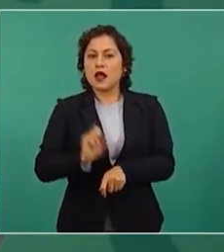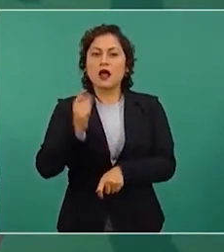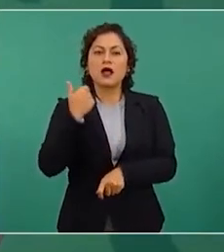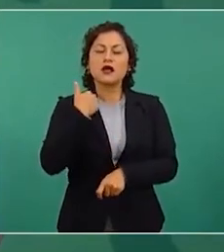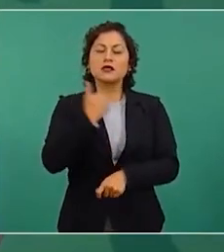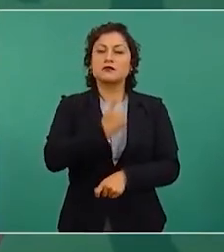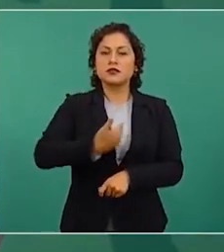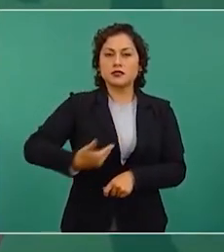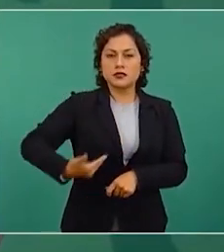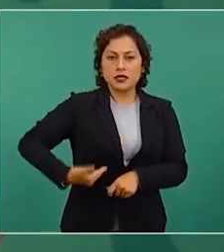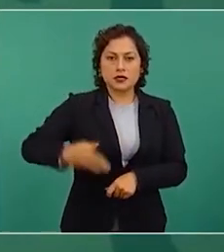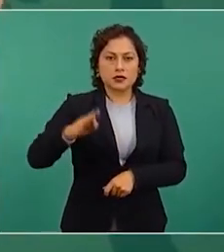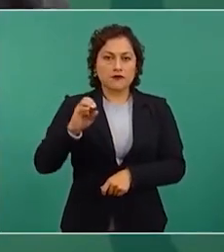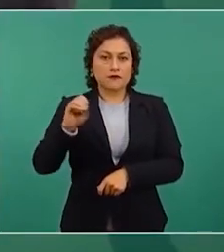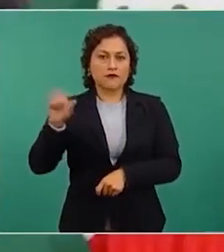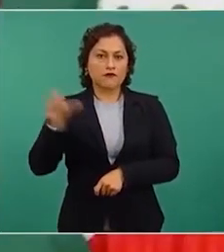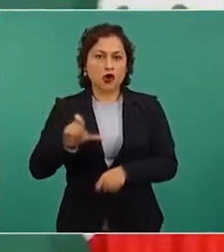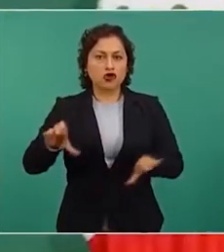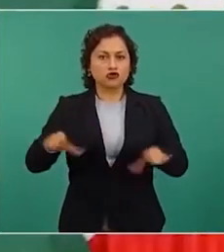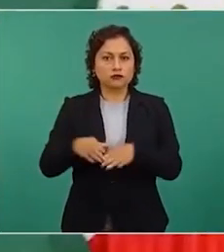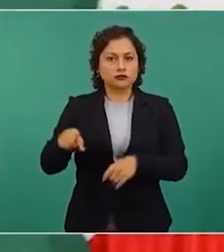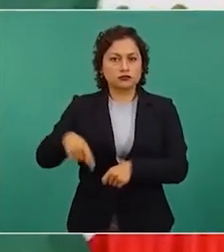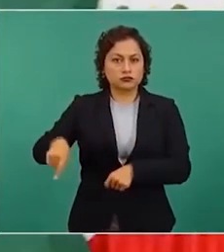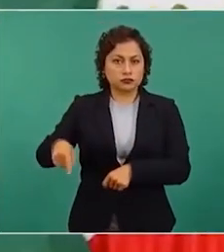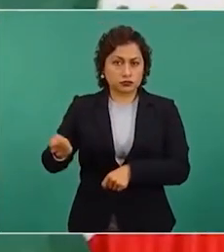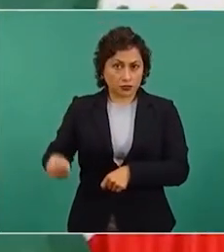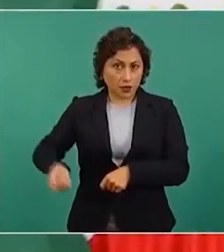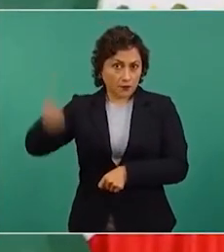esa fue la primera